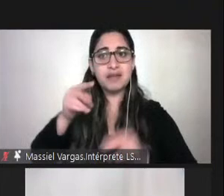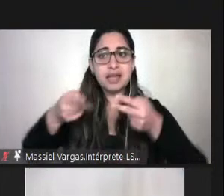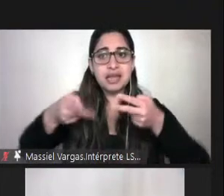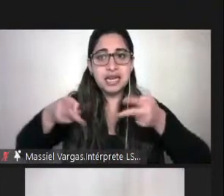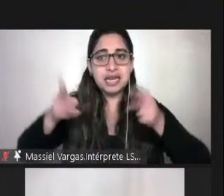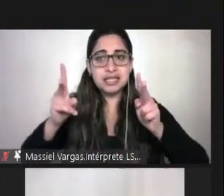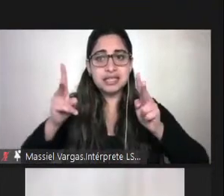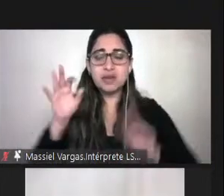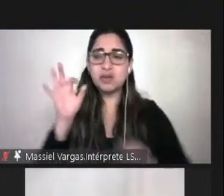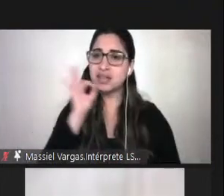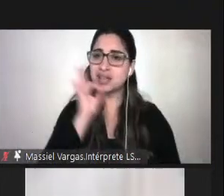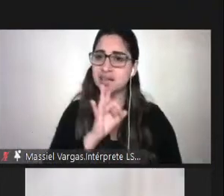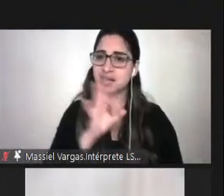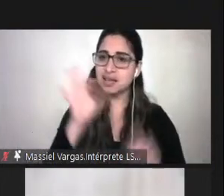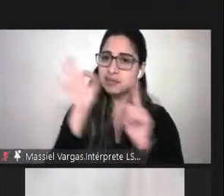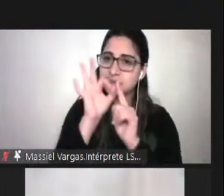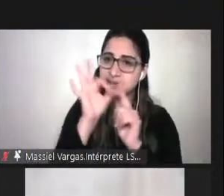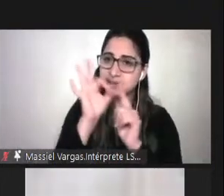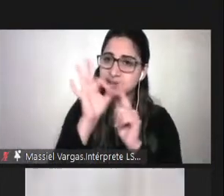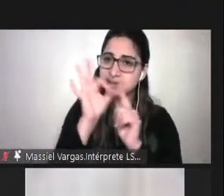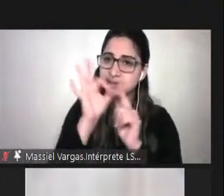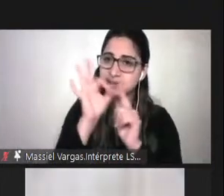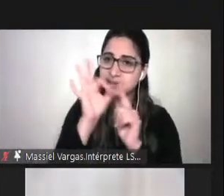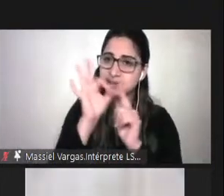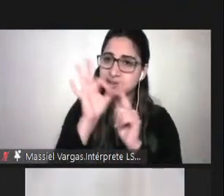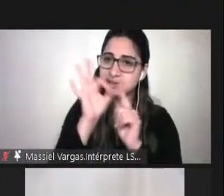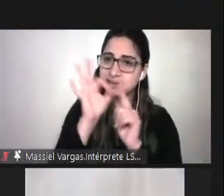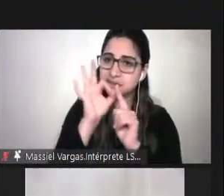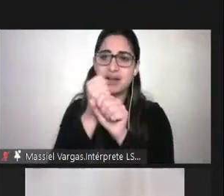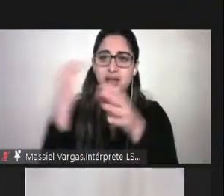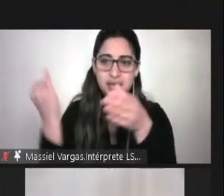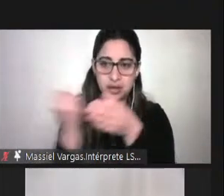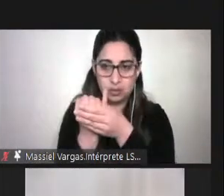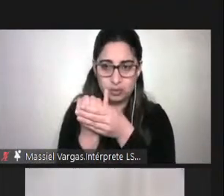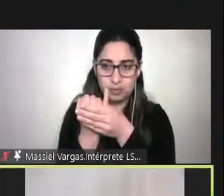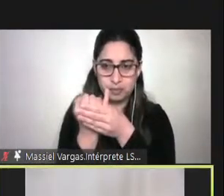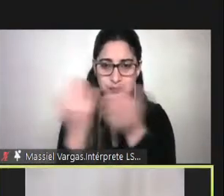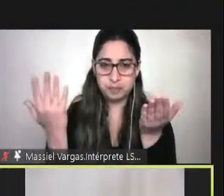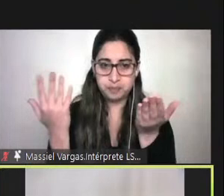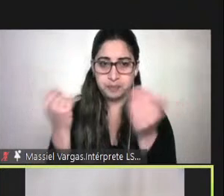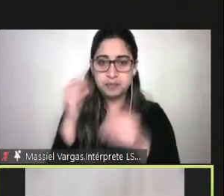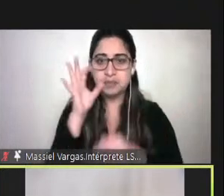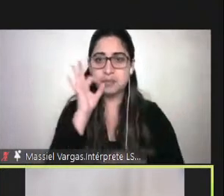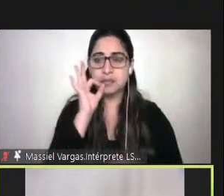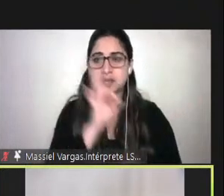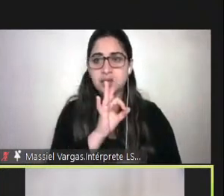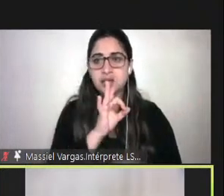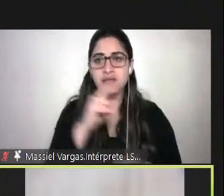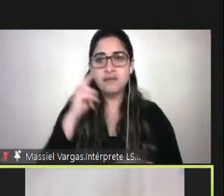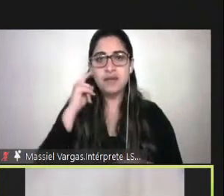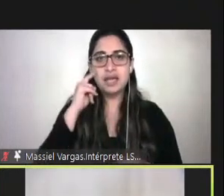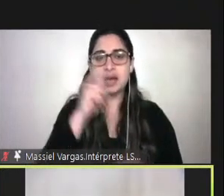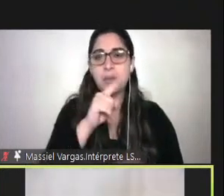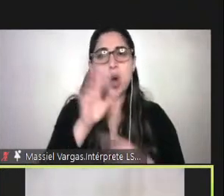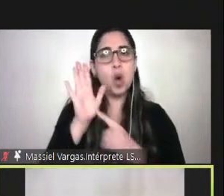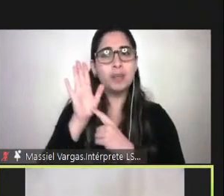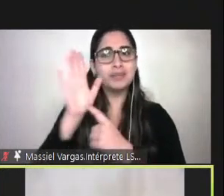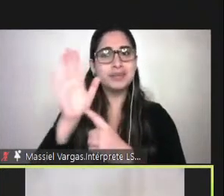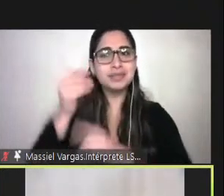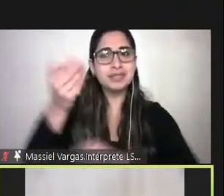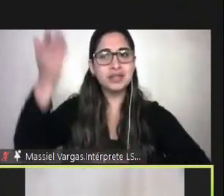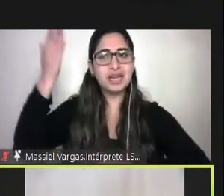hablemos específicamente de trabajo e inclusión cuando nosotros veíamos las presentaciones anteriores